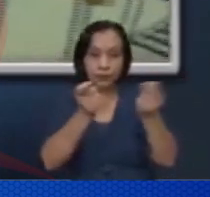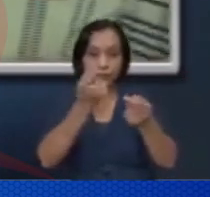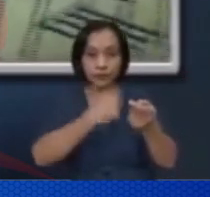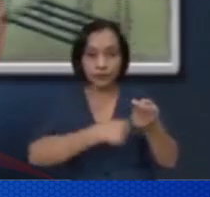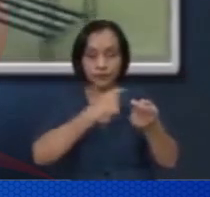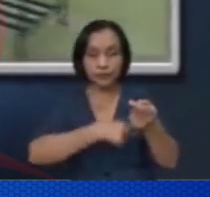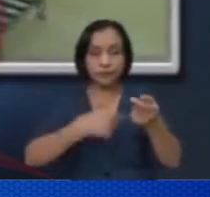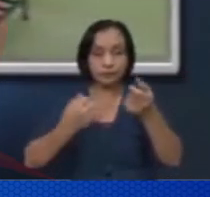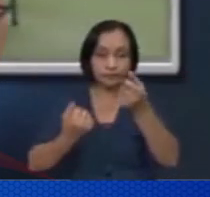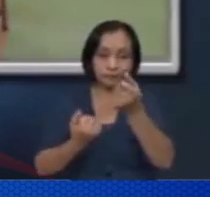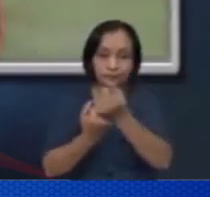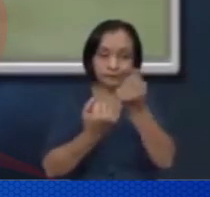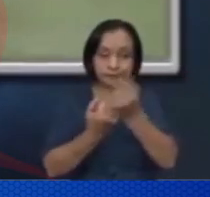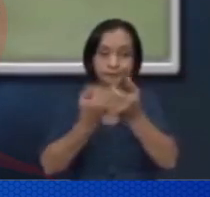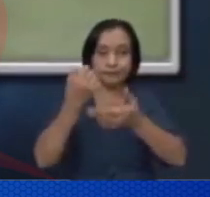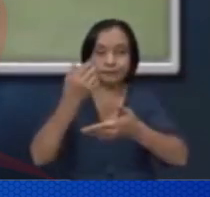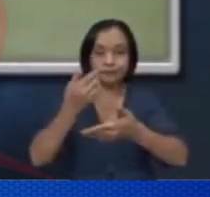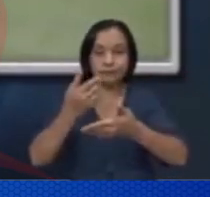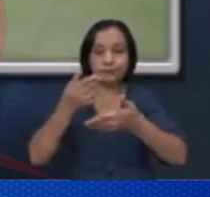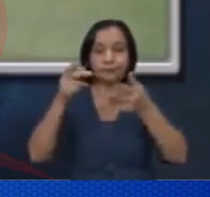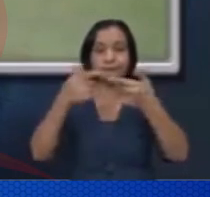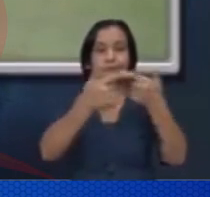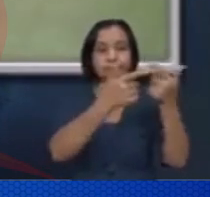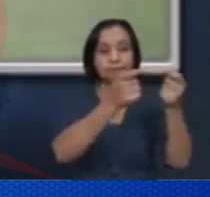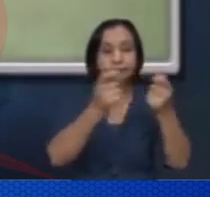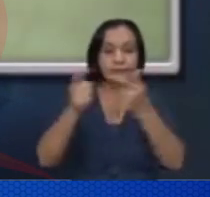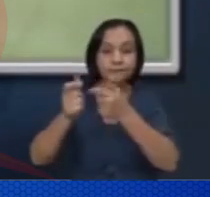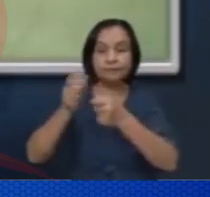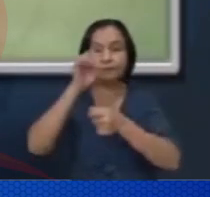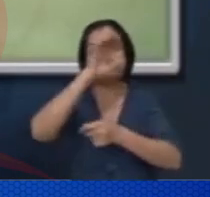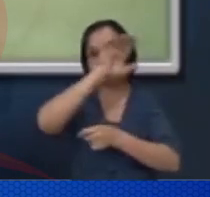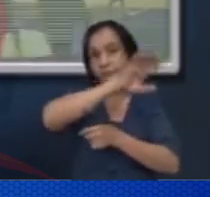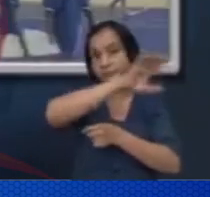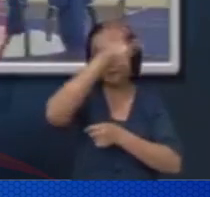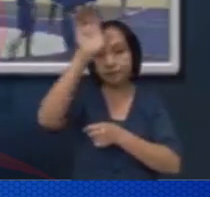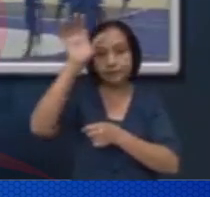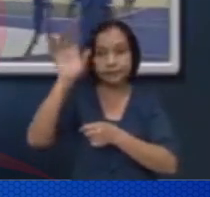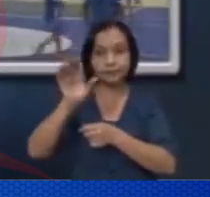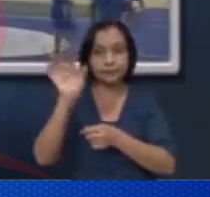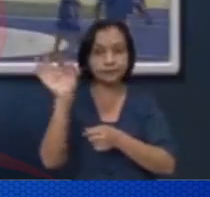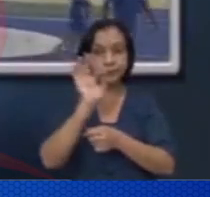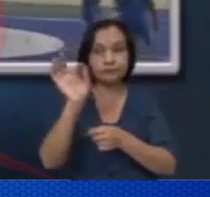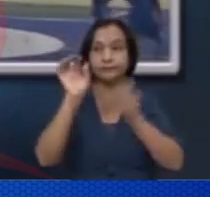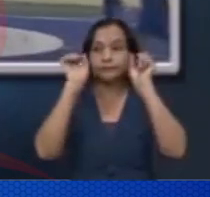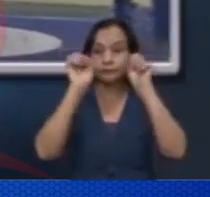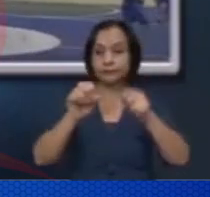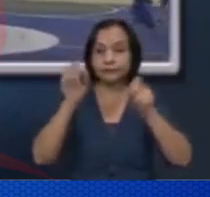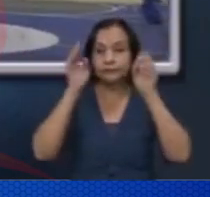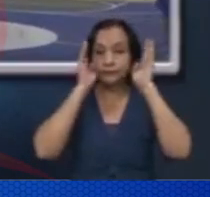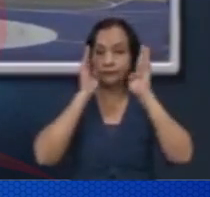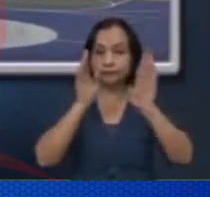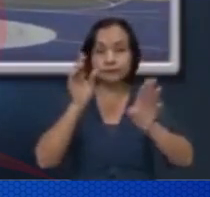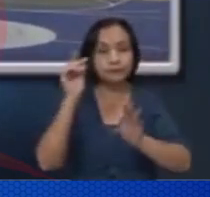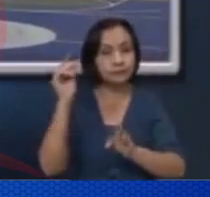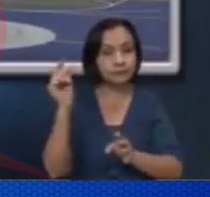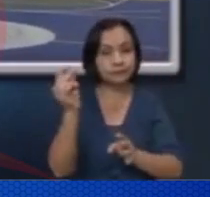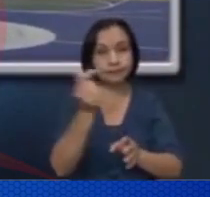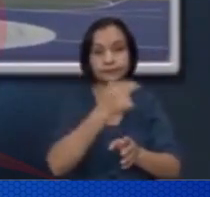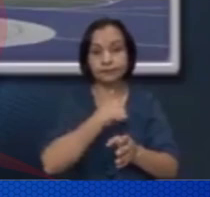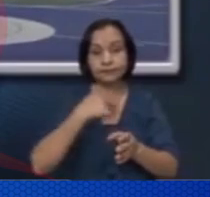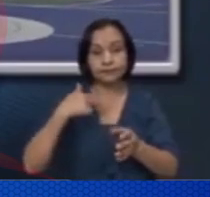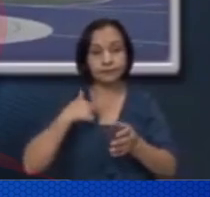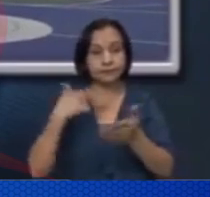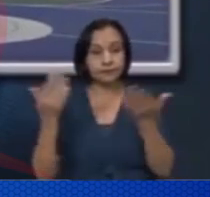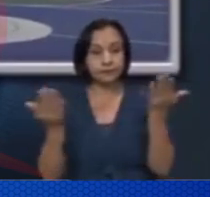hacer las contrataciones necesarias y además, pues, tenemos las brigadas que siempre están pendientes para atender las emergencias, ¿verdad?